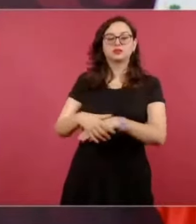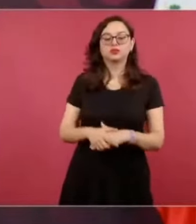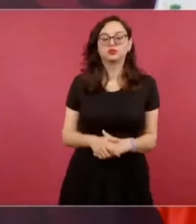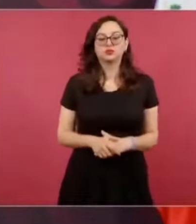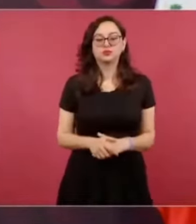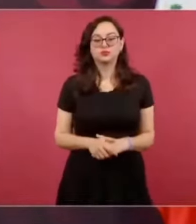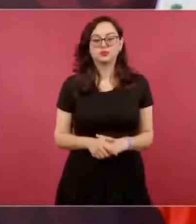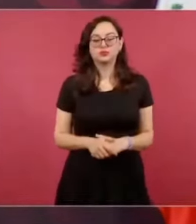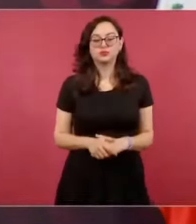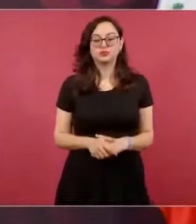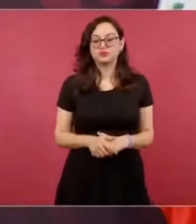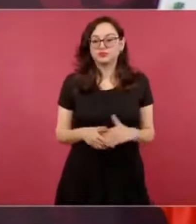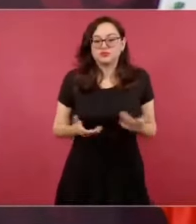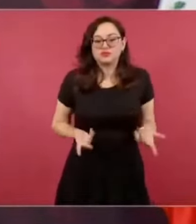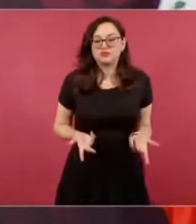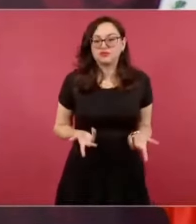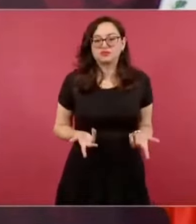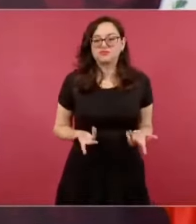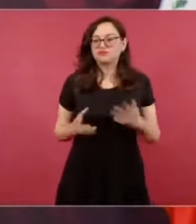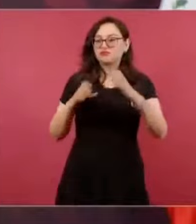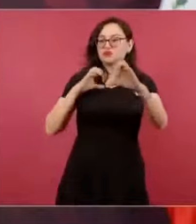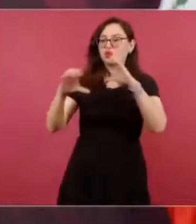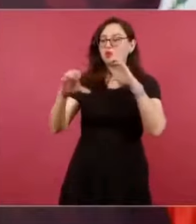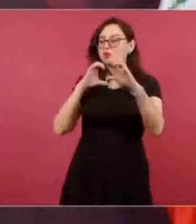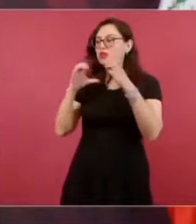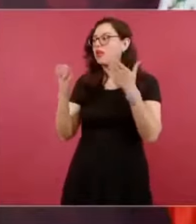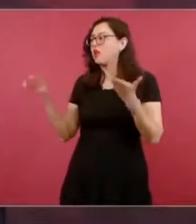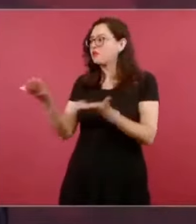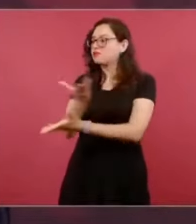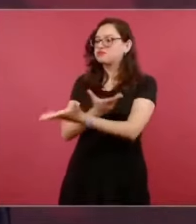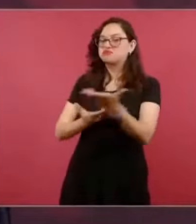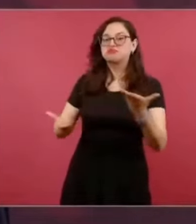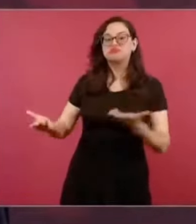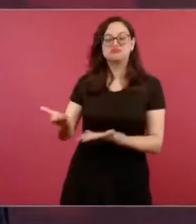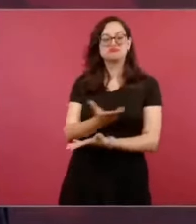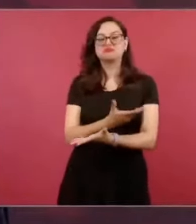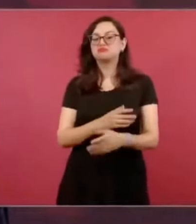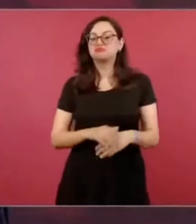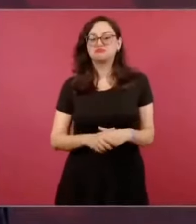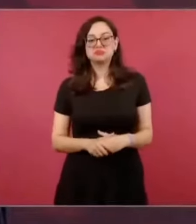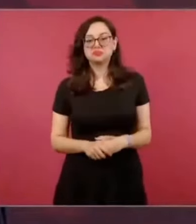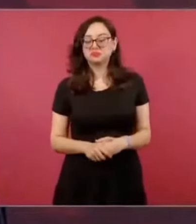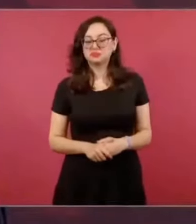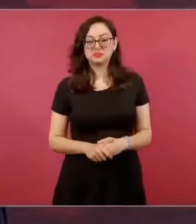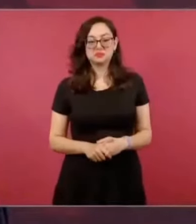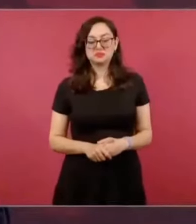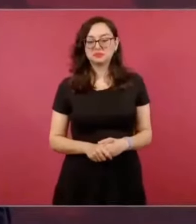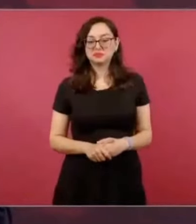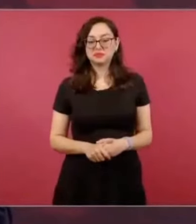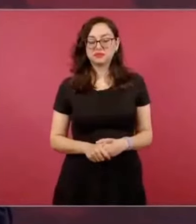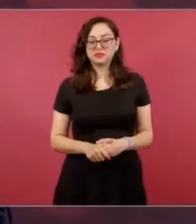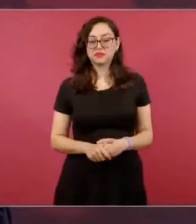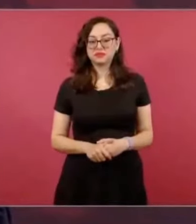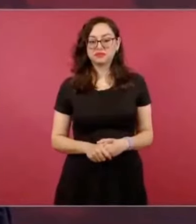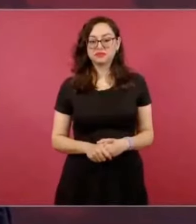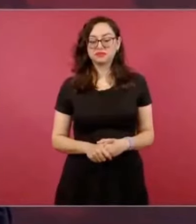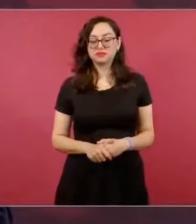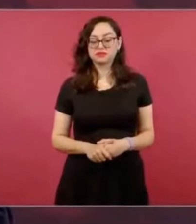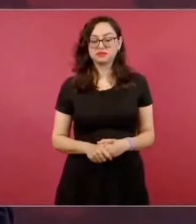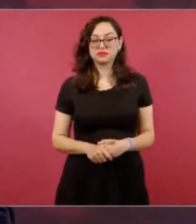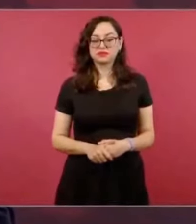No saben comunicarse con la gente y le tienen